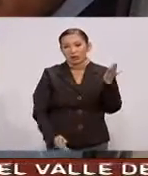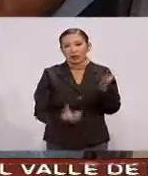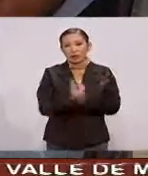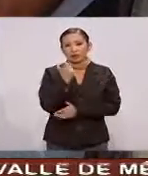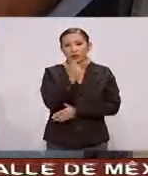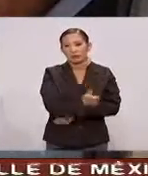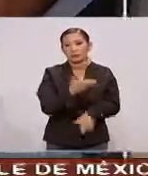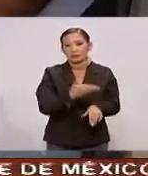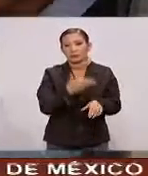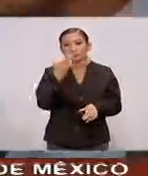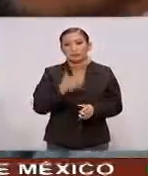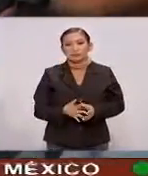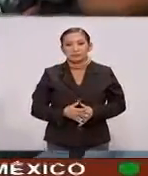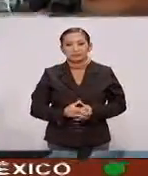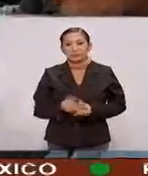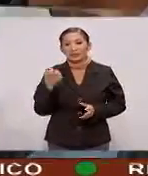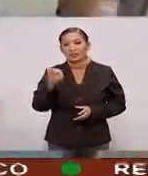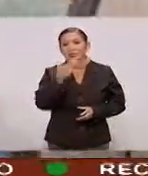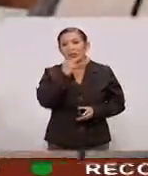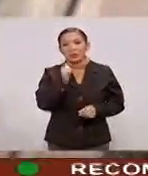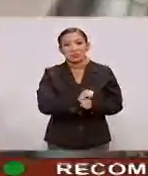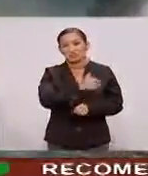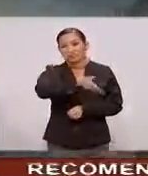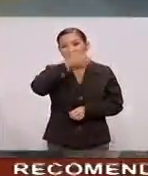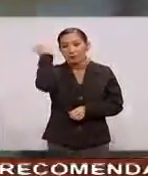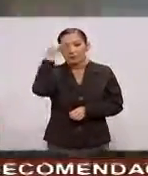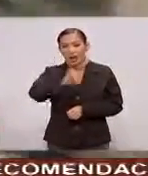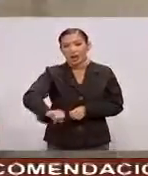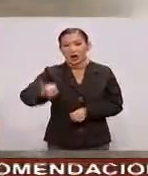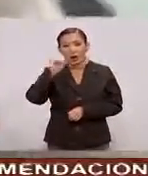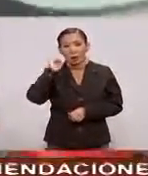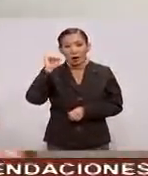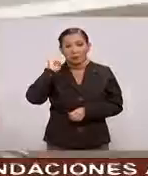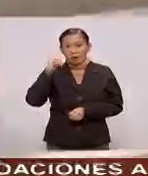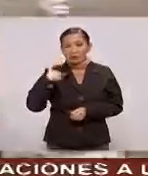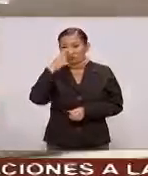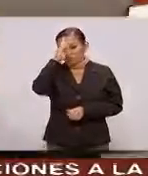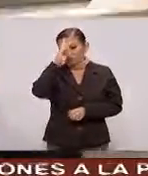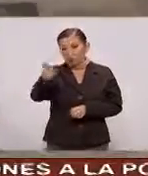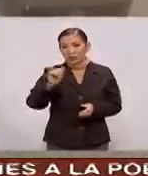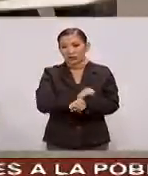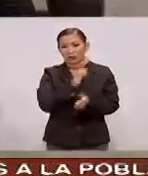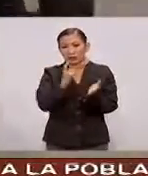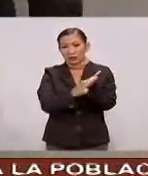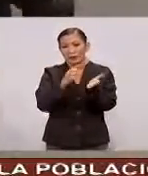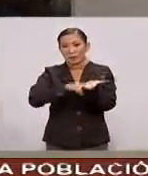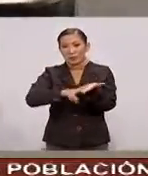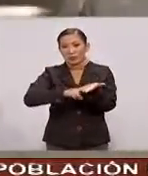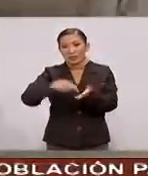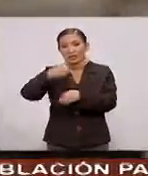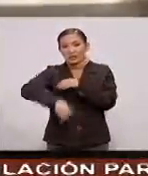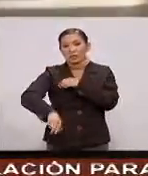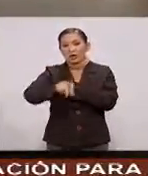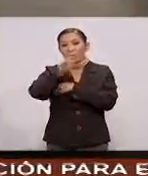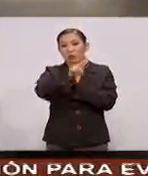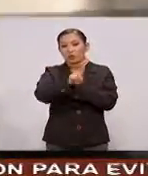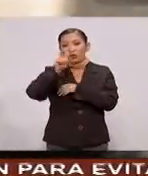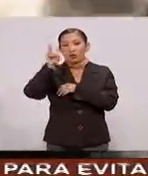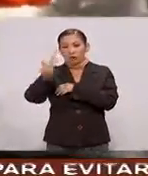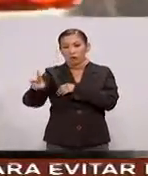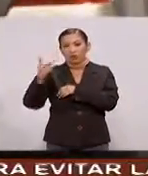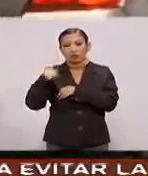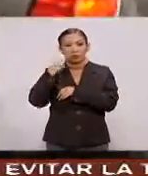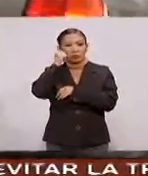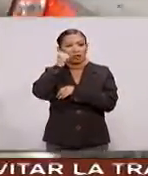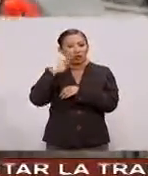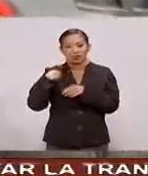es la multa Este conductor no se enteró De que este jueves No circulan autos con engomados verdes Y la numeración 1 y 2 Sin